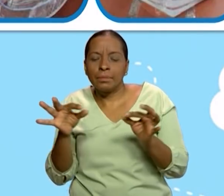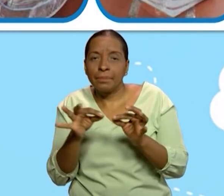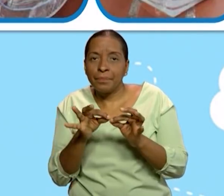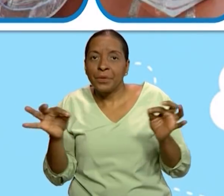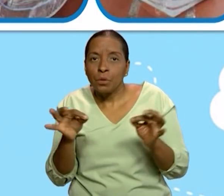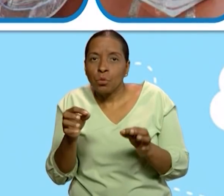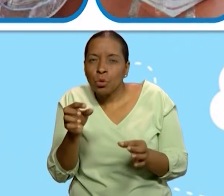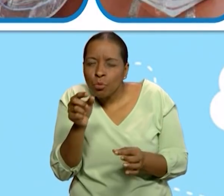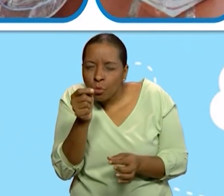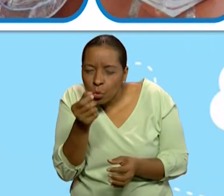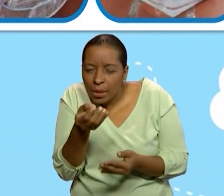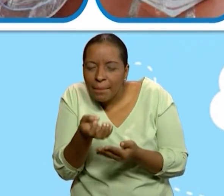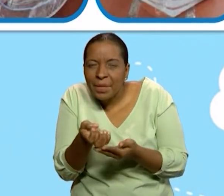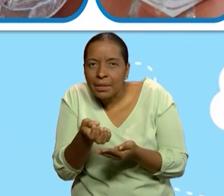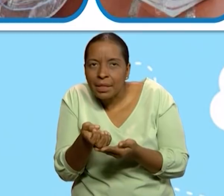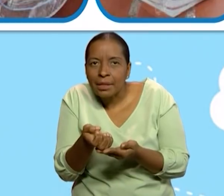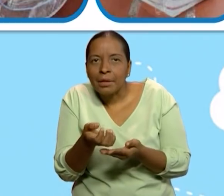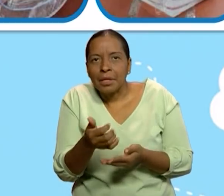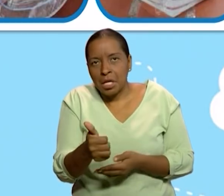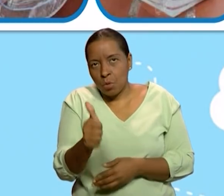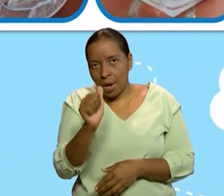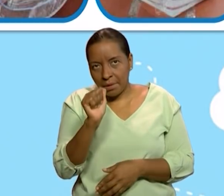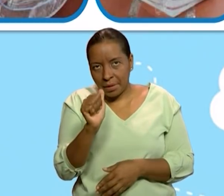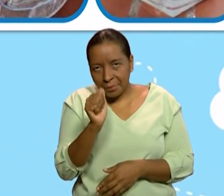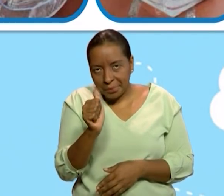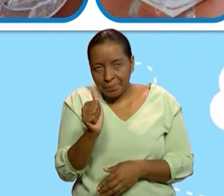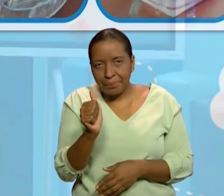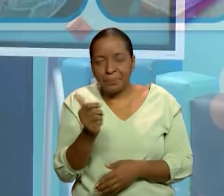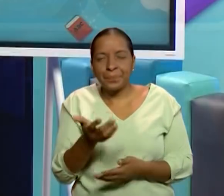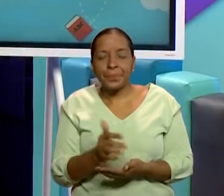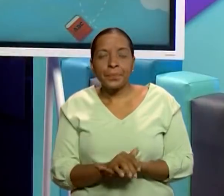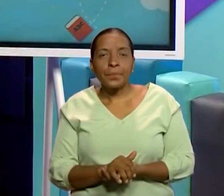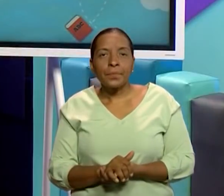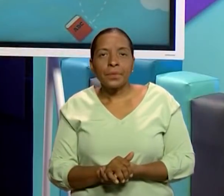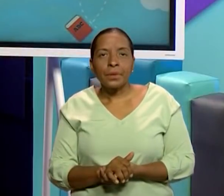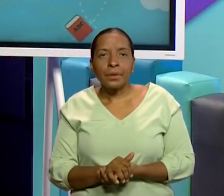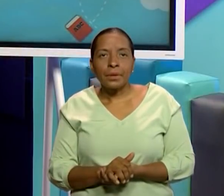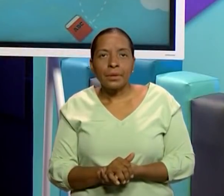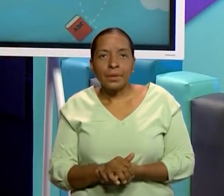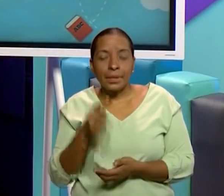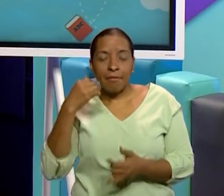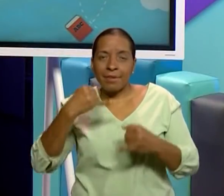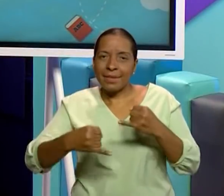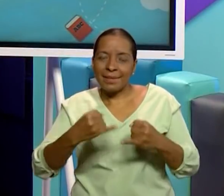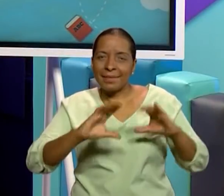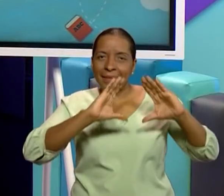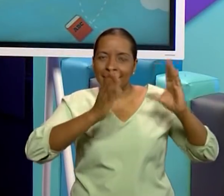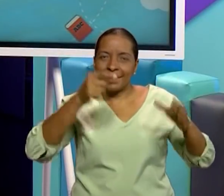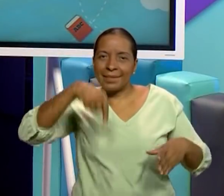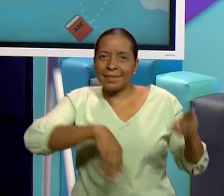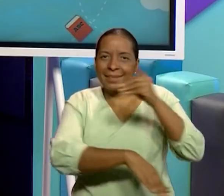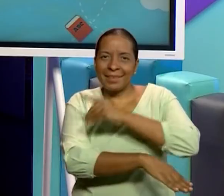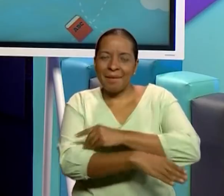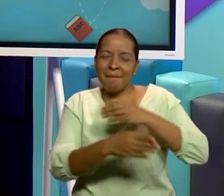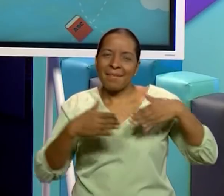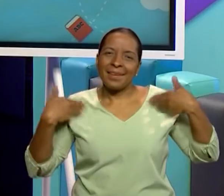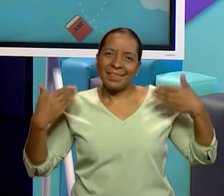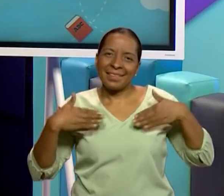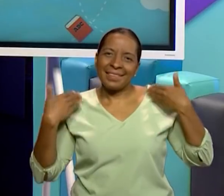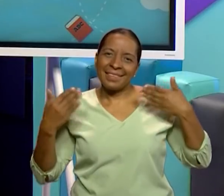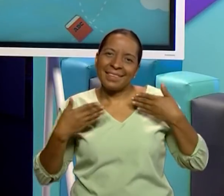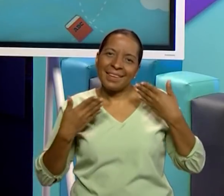una piedrita y agua. Bien, entonces aquí termina mi clase el día de hoy. Feliz de compartir